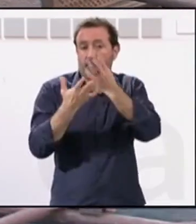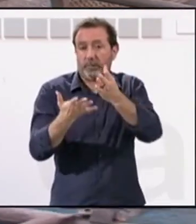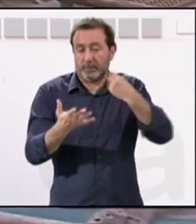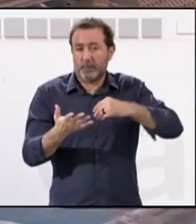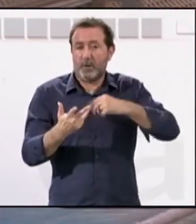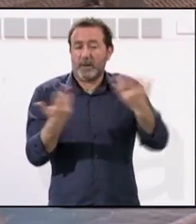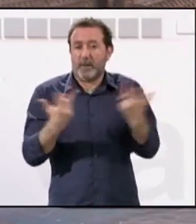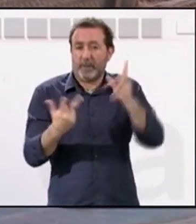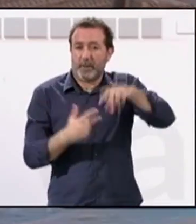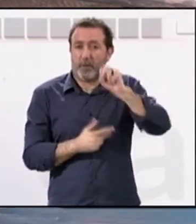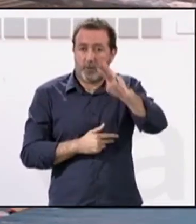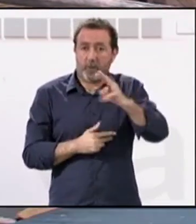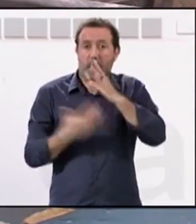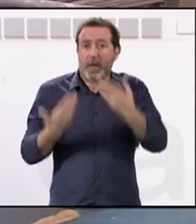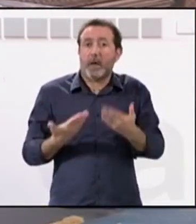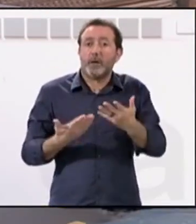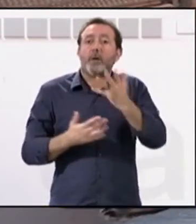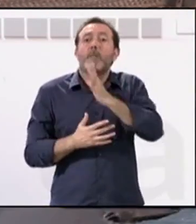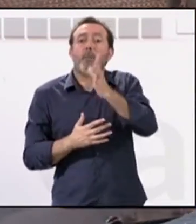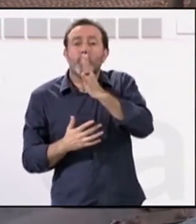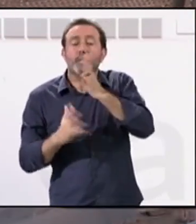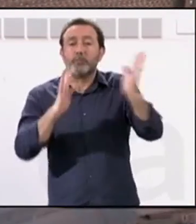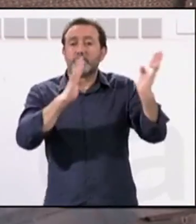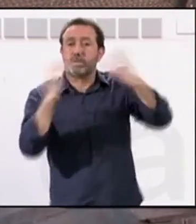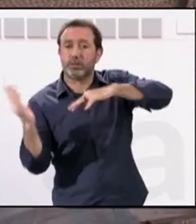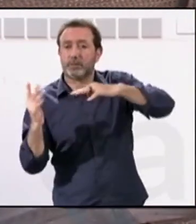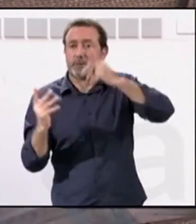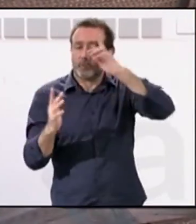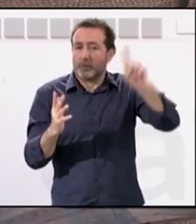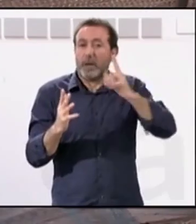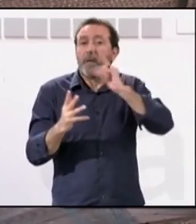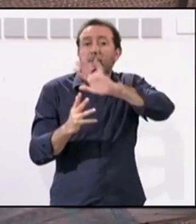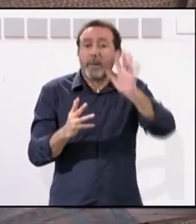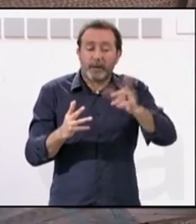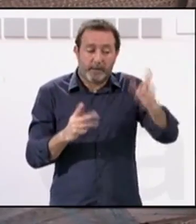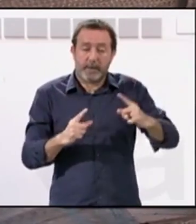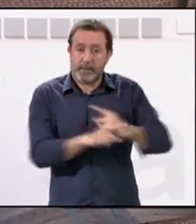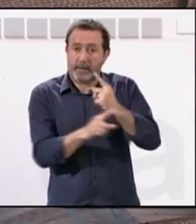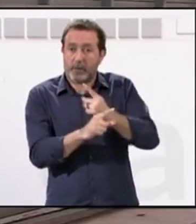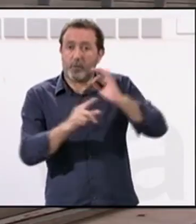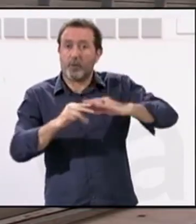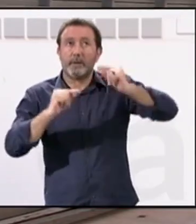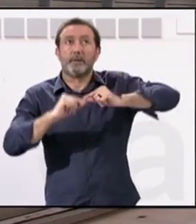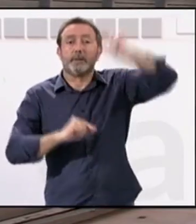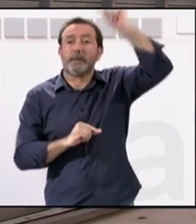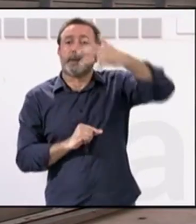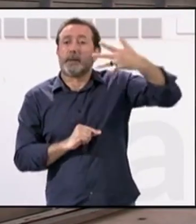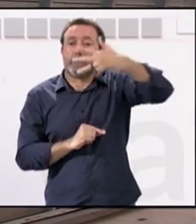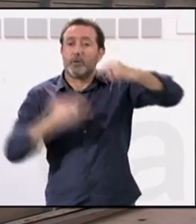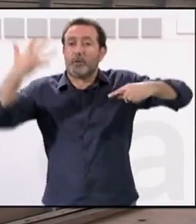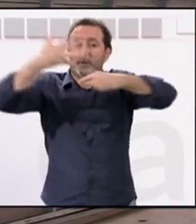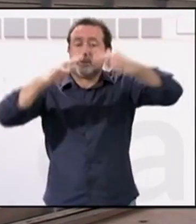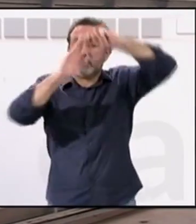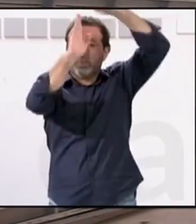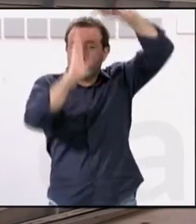precisado emergencias. Por el momento se desconocen más datos, aunque al parecer los heridos han caído de una quinta o sexta